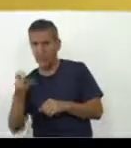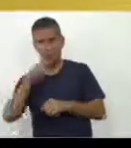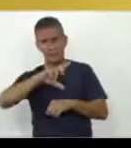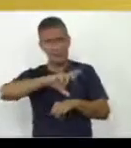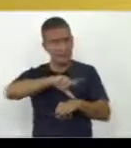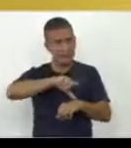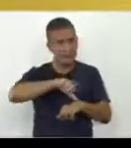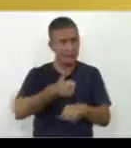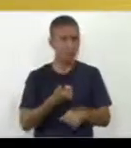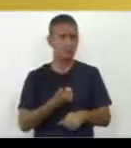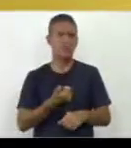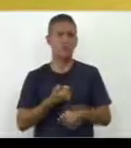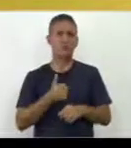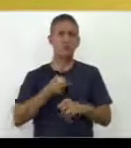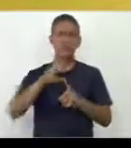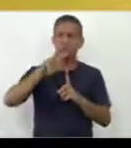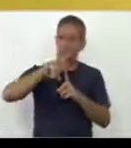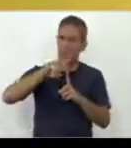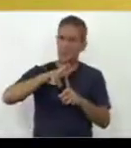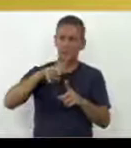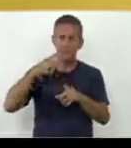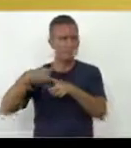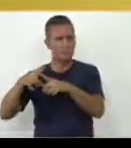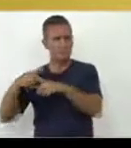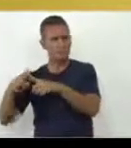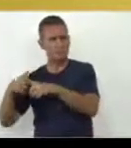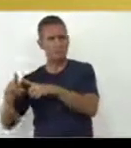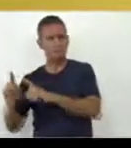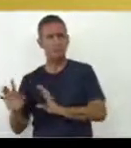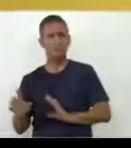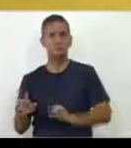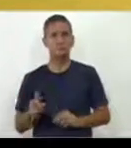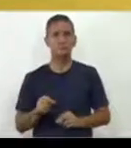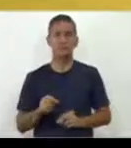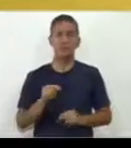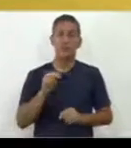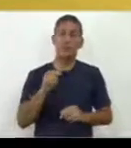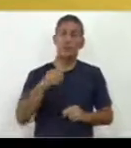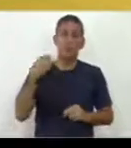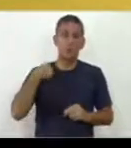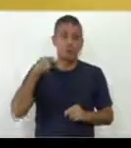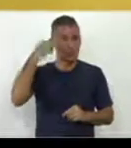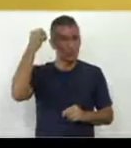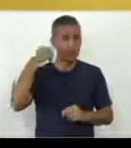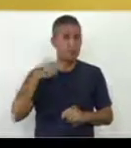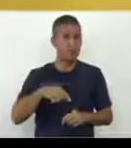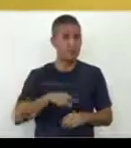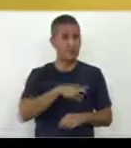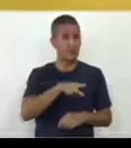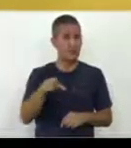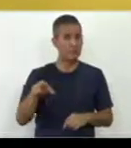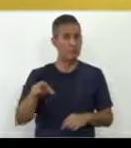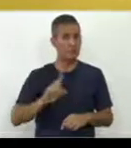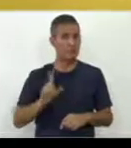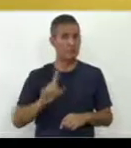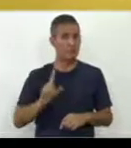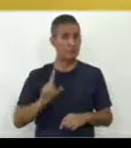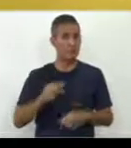pensando que generalmente violan estos tiempos y, además, qué